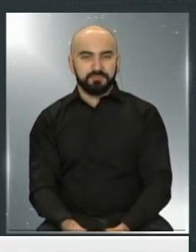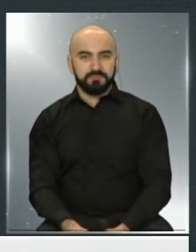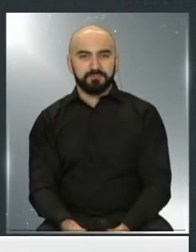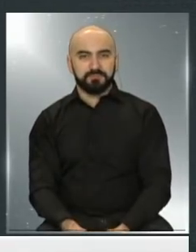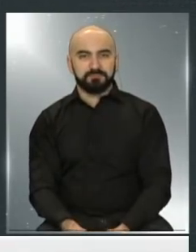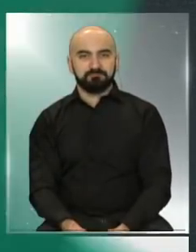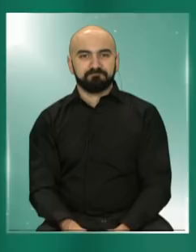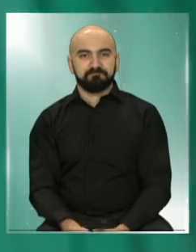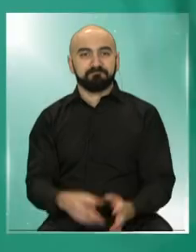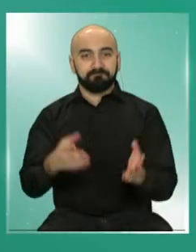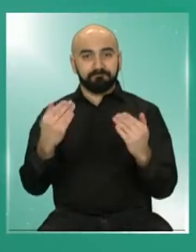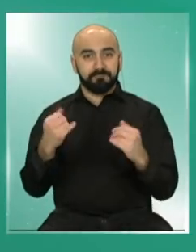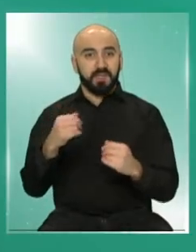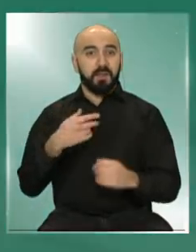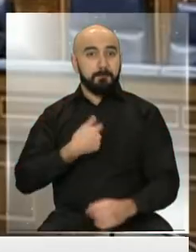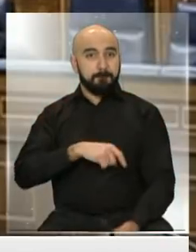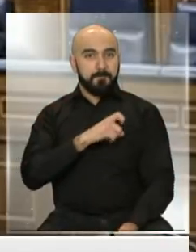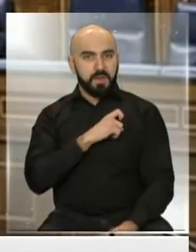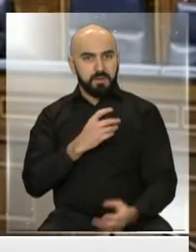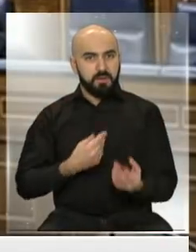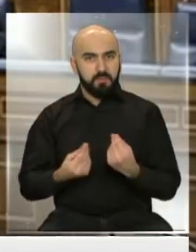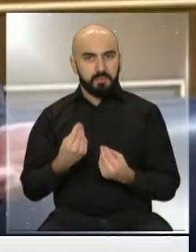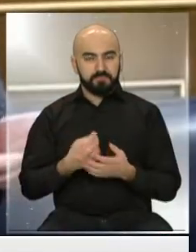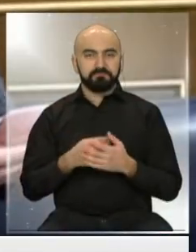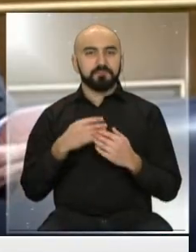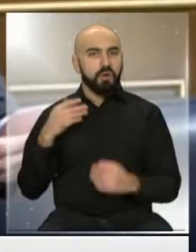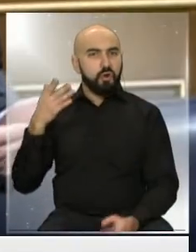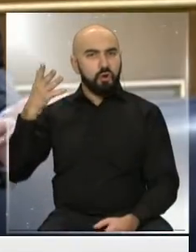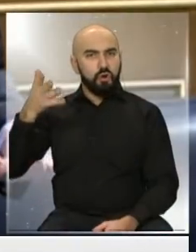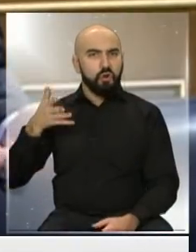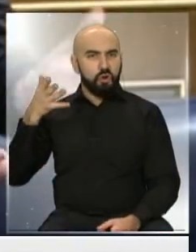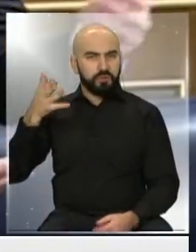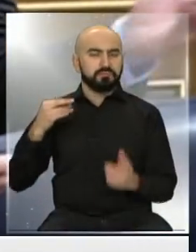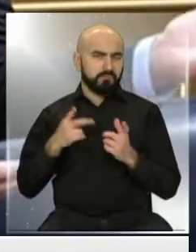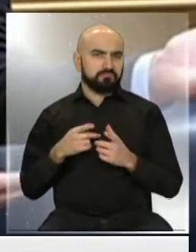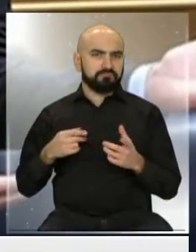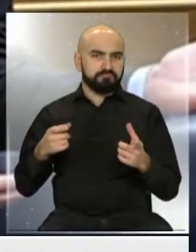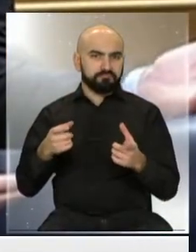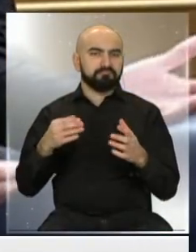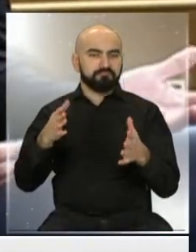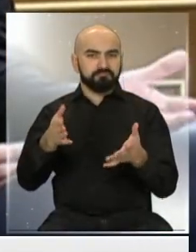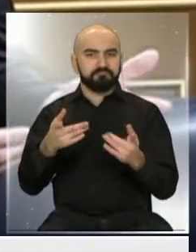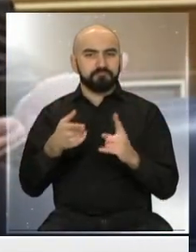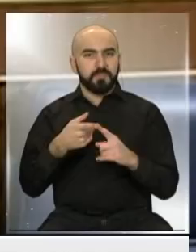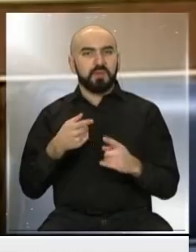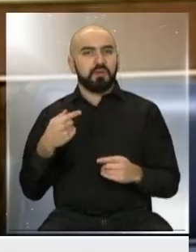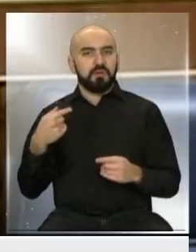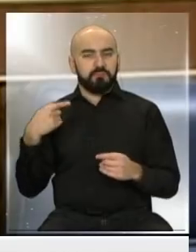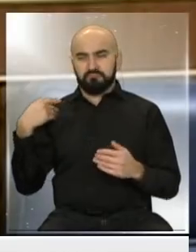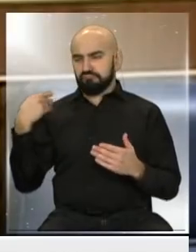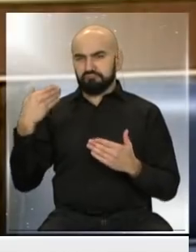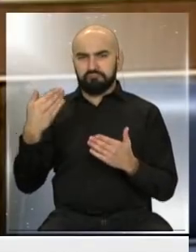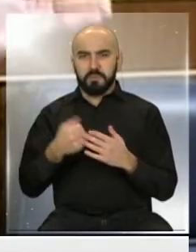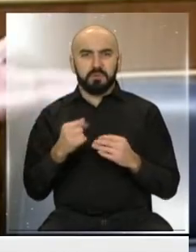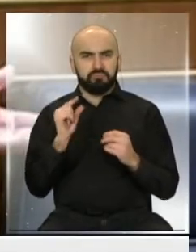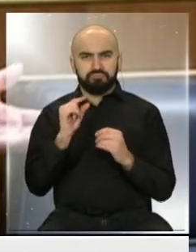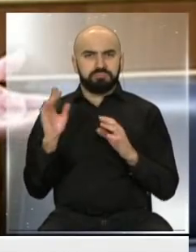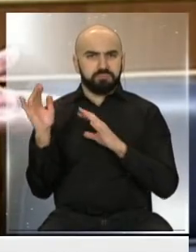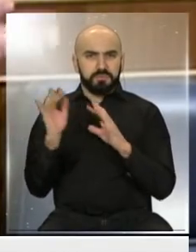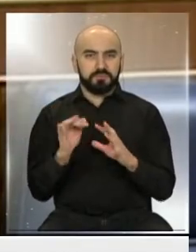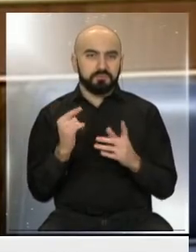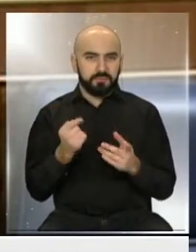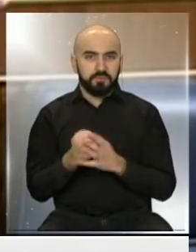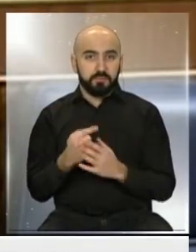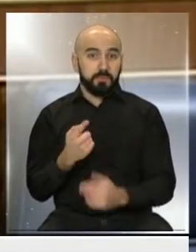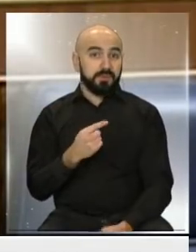¿Qué pasa en España? Ante un congreso, bueno, con baja asistencia, como ha ocurrido en los últimos meses, el jefe del gobierno español,